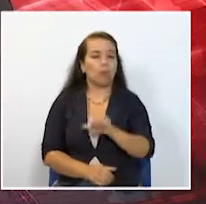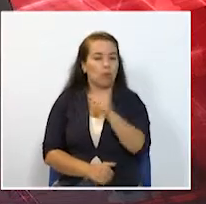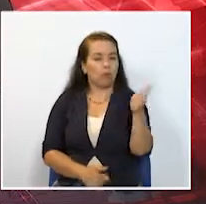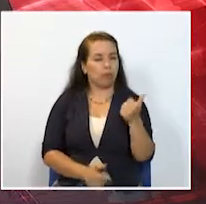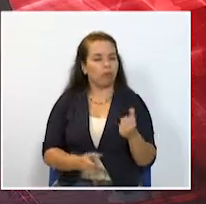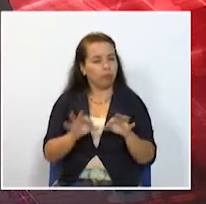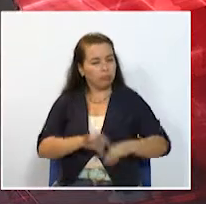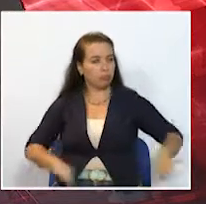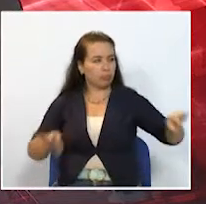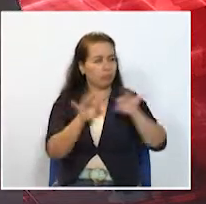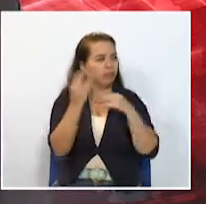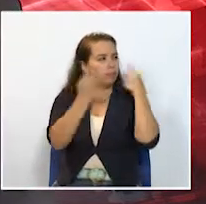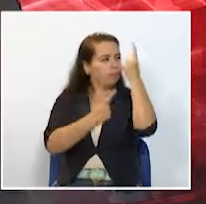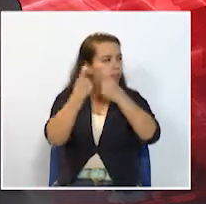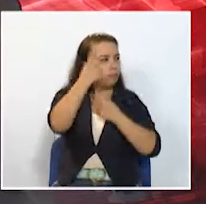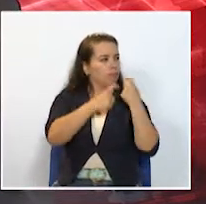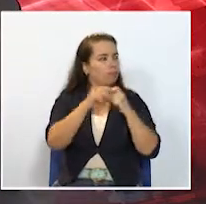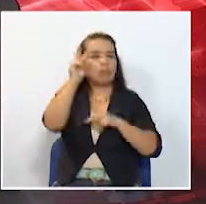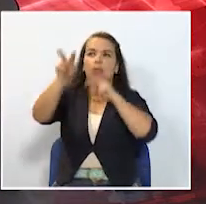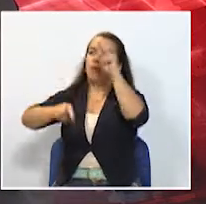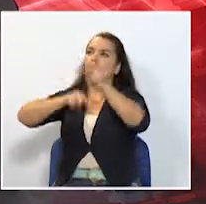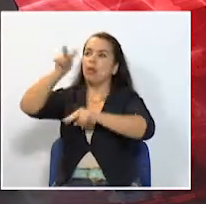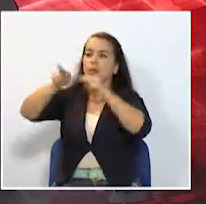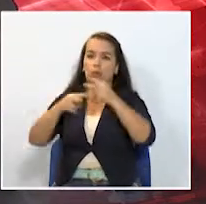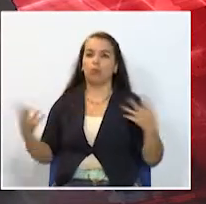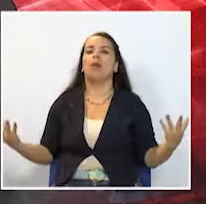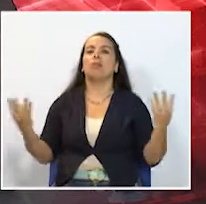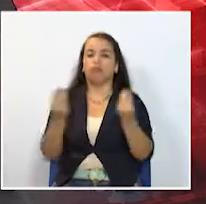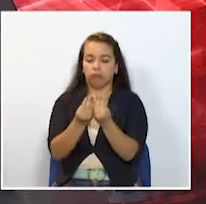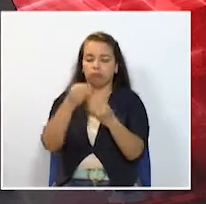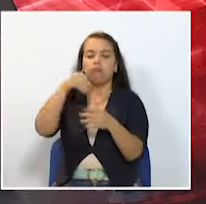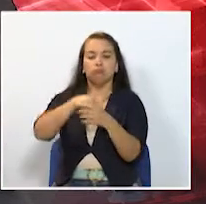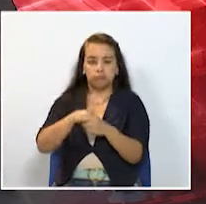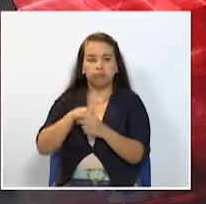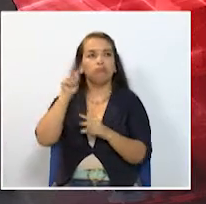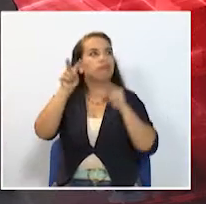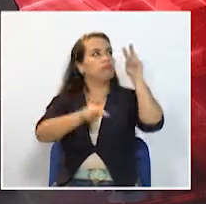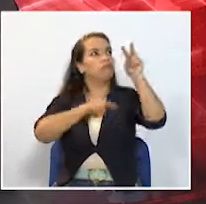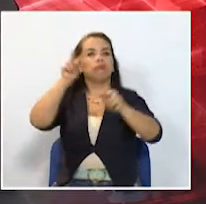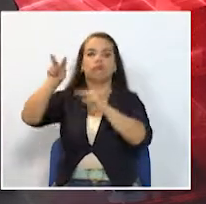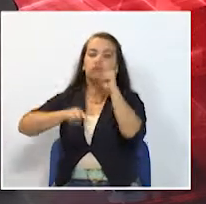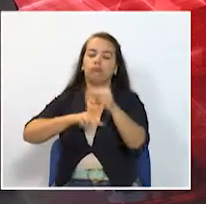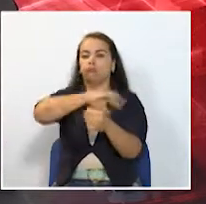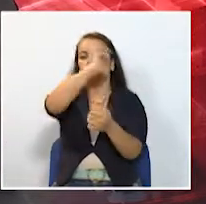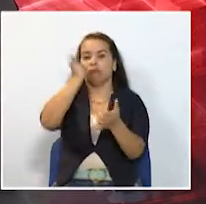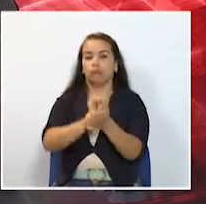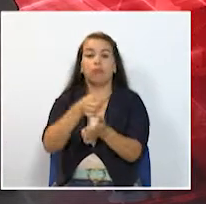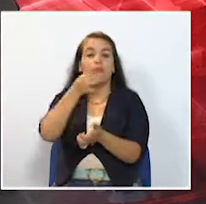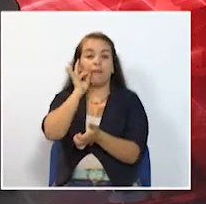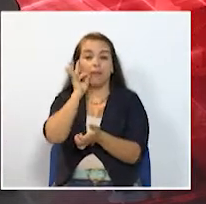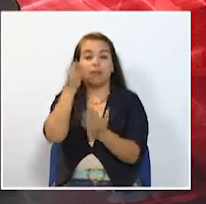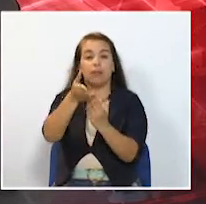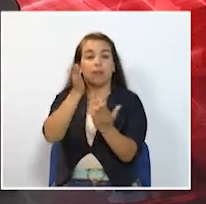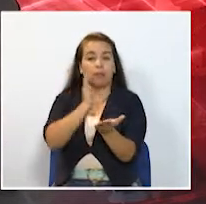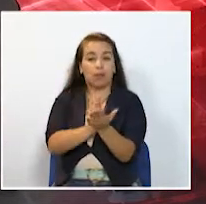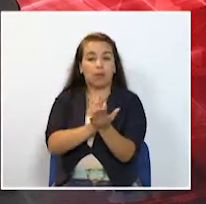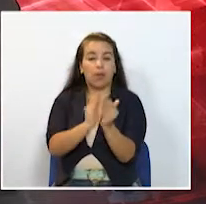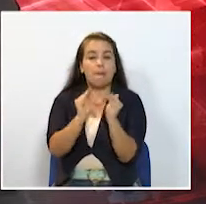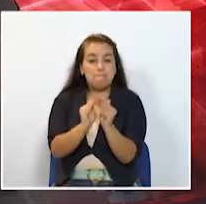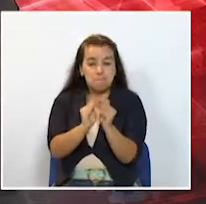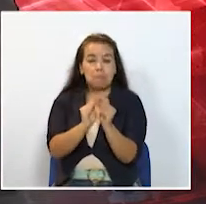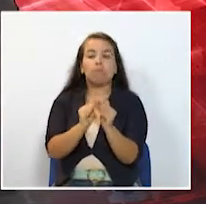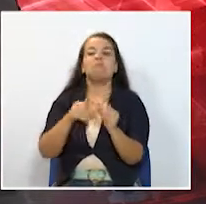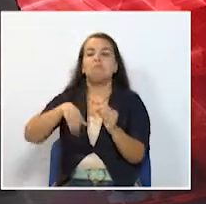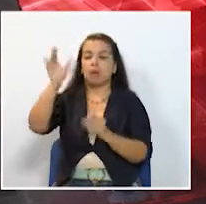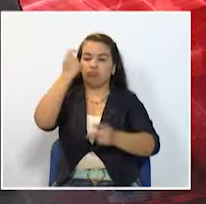está es que el turismo y la agroindustria también hacen parte de los ejes centrales de integración del eje cafetero El café y el aguacate haz son los productos que más